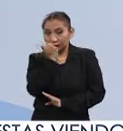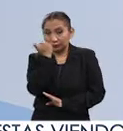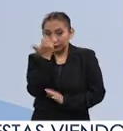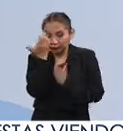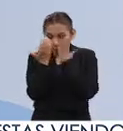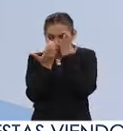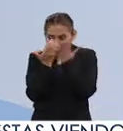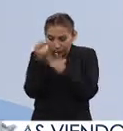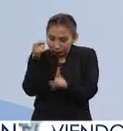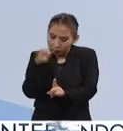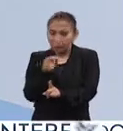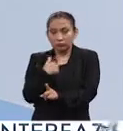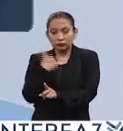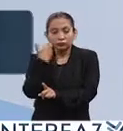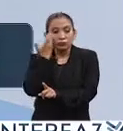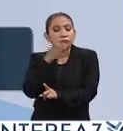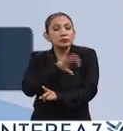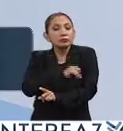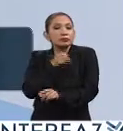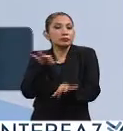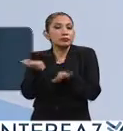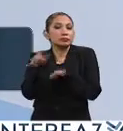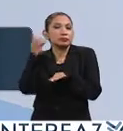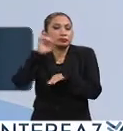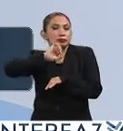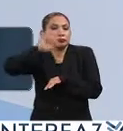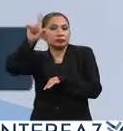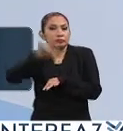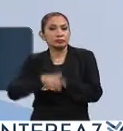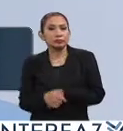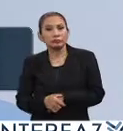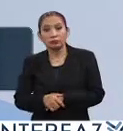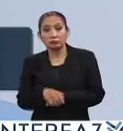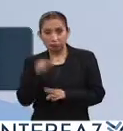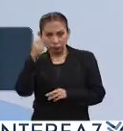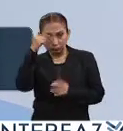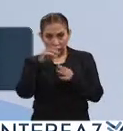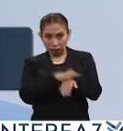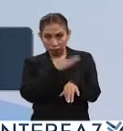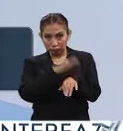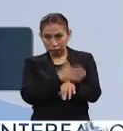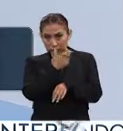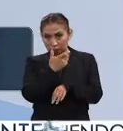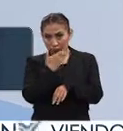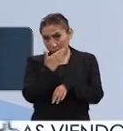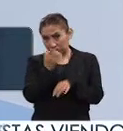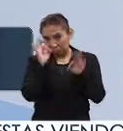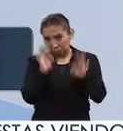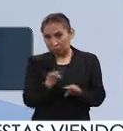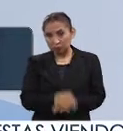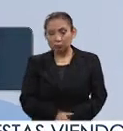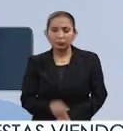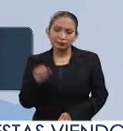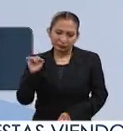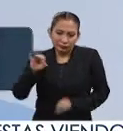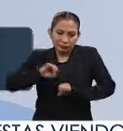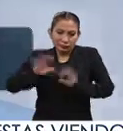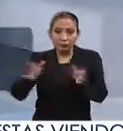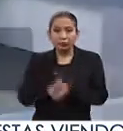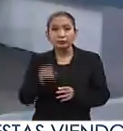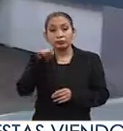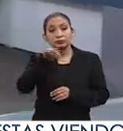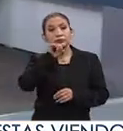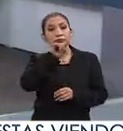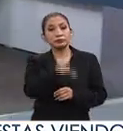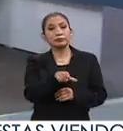hacia la profesión que se quiere dedicar. Supongo que has mantenido un buen promedio también, ¿no? Sí. Y el haber